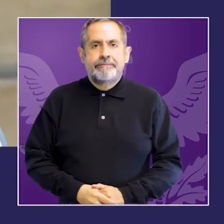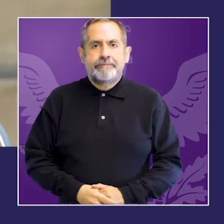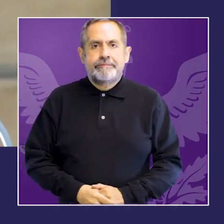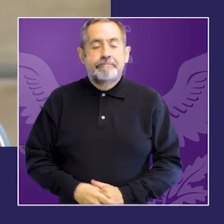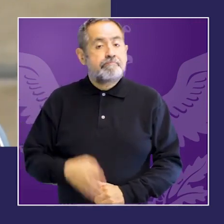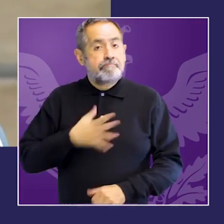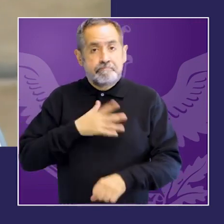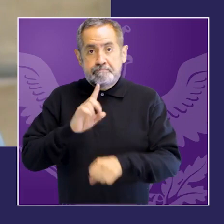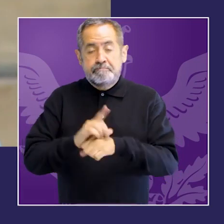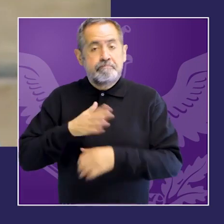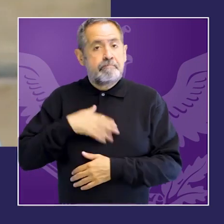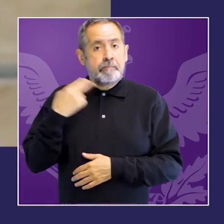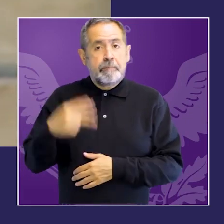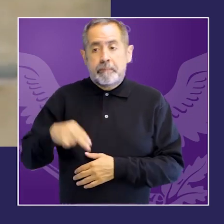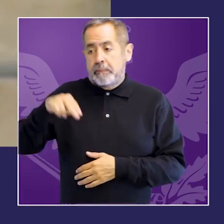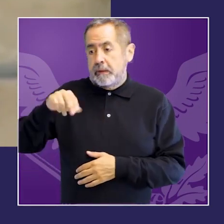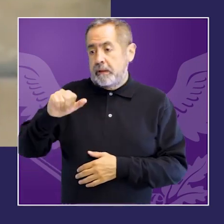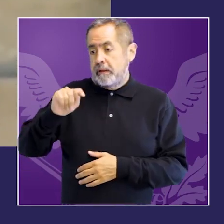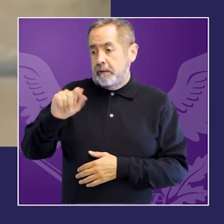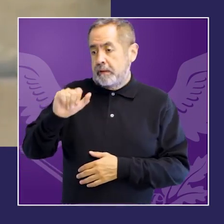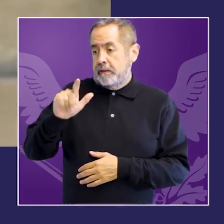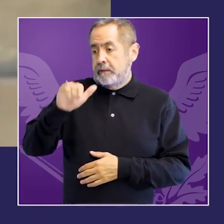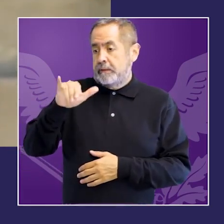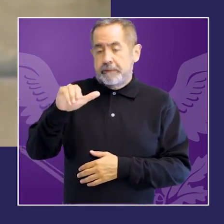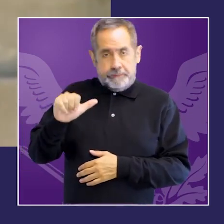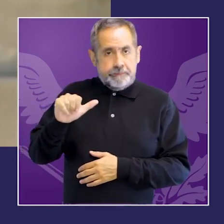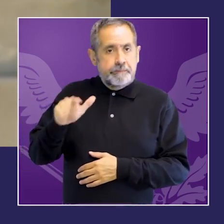convocantes de este encuentro.